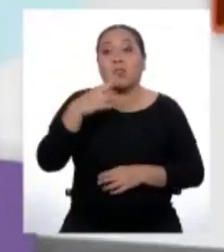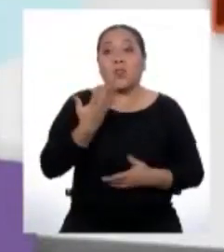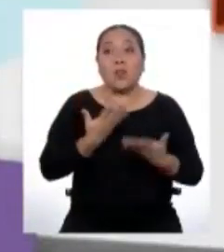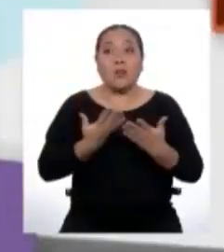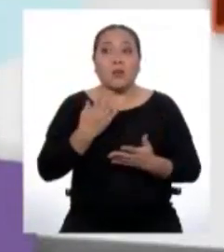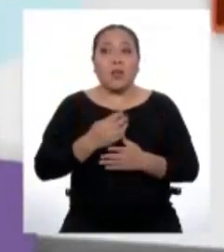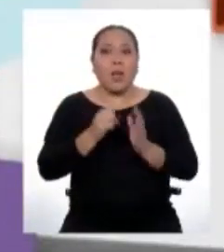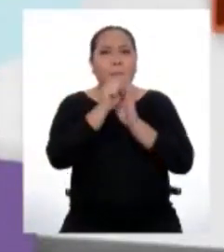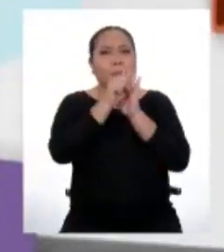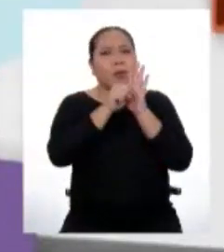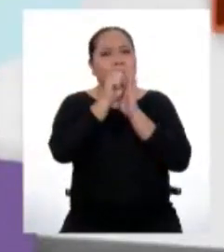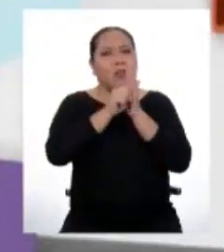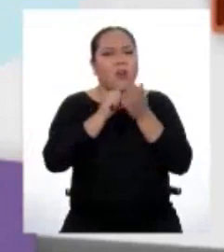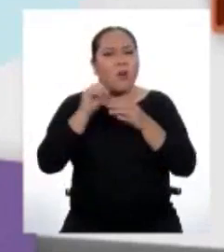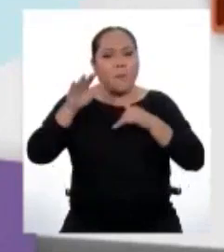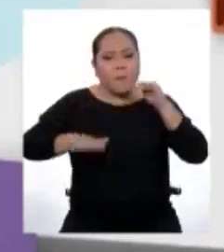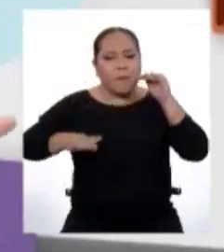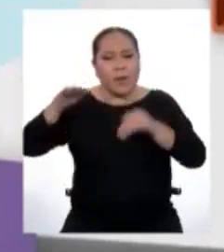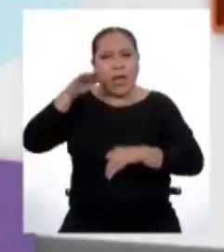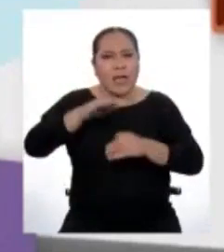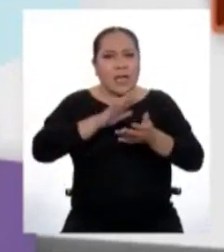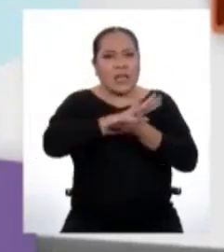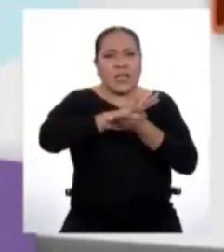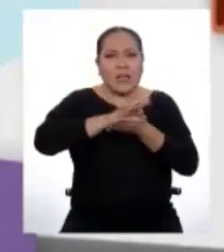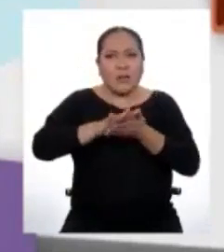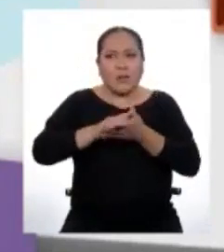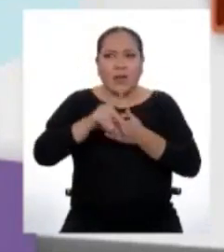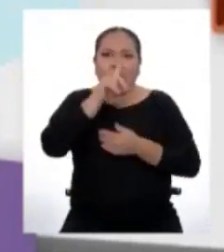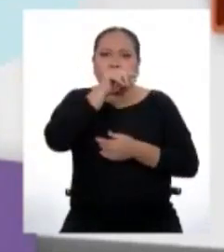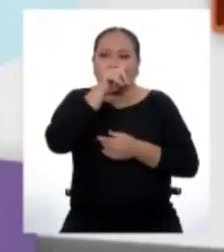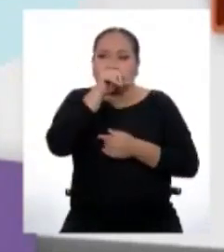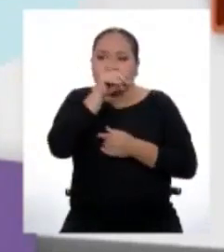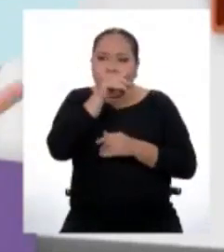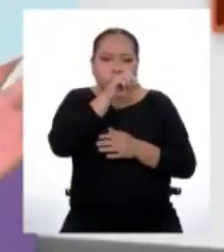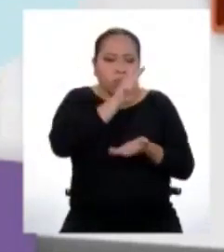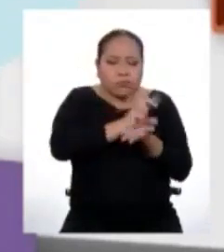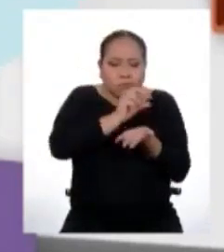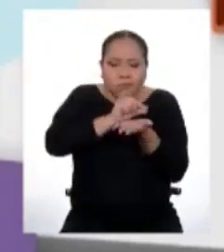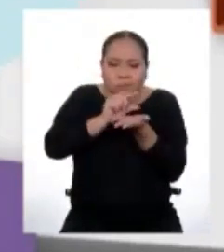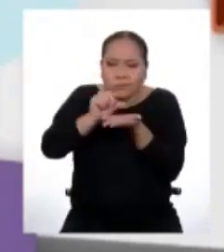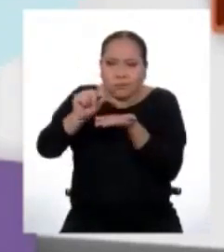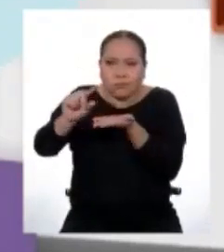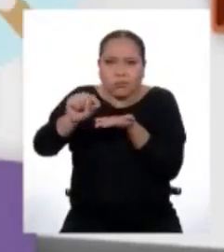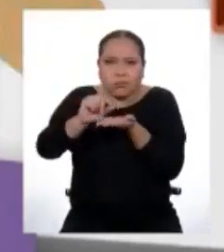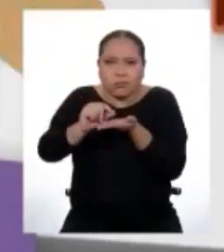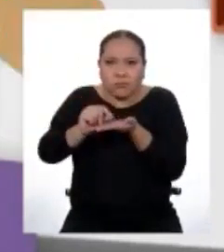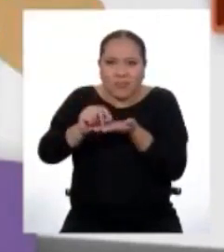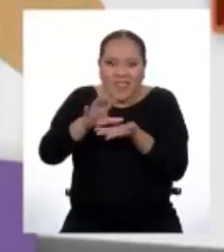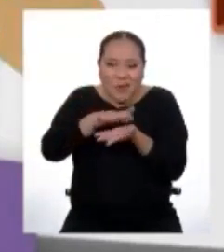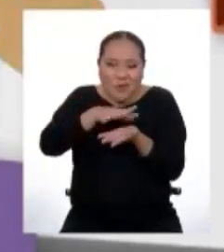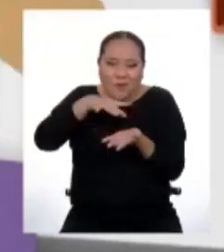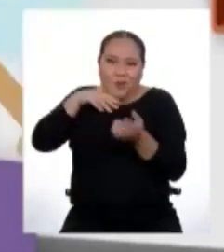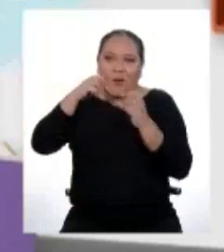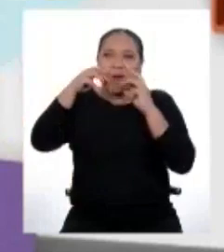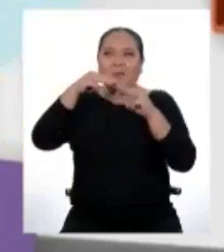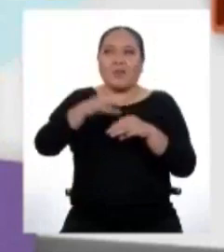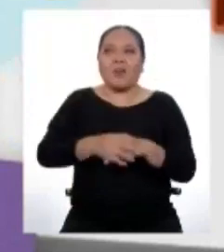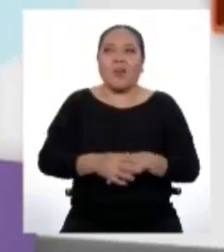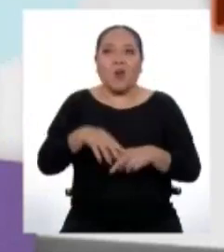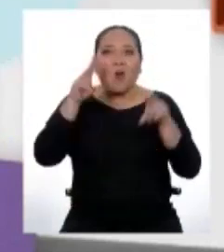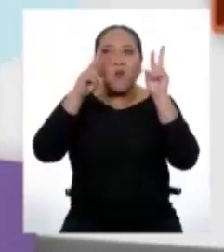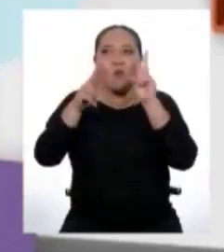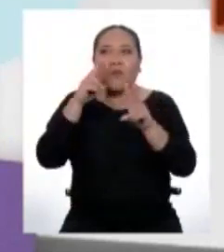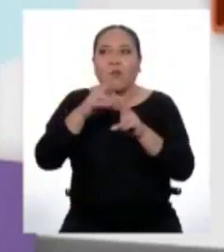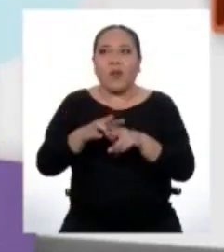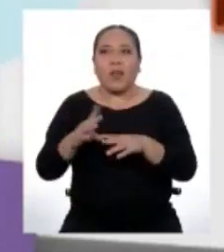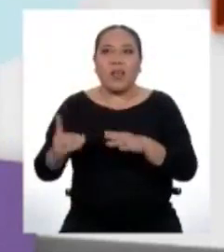videos de playas limpias, llenas de aves, esas que paran en la orilla y se van volando cuando llega la ola. O delfines que juguetean en el mar.